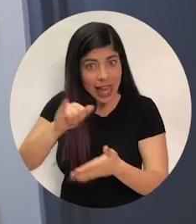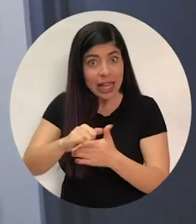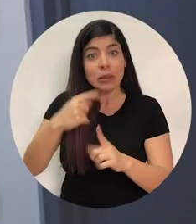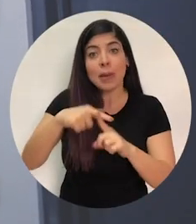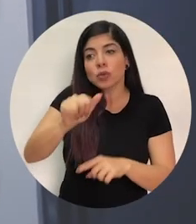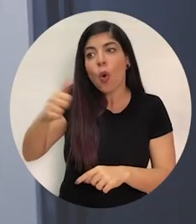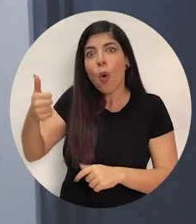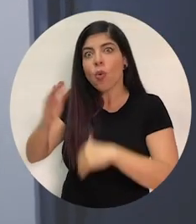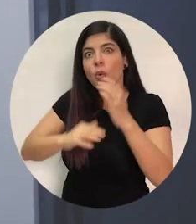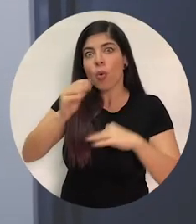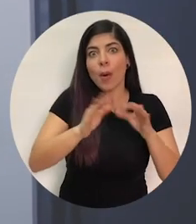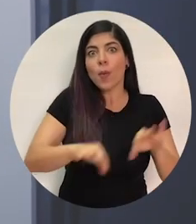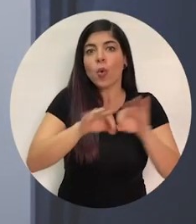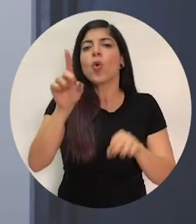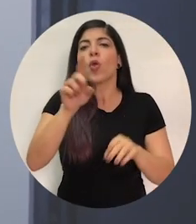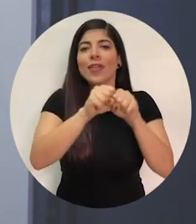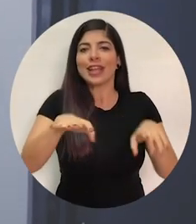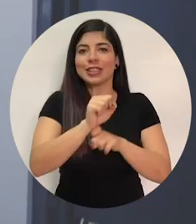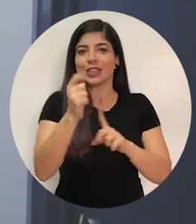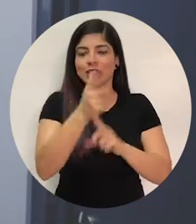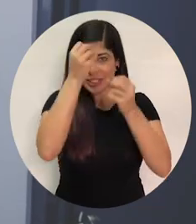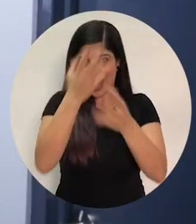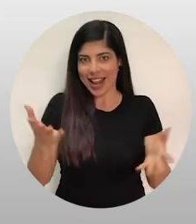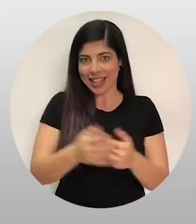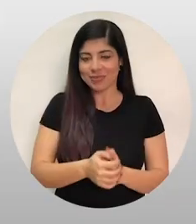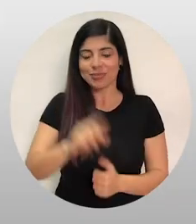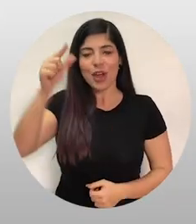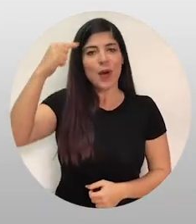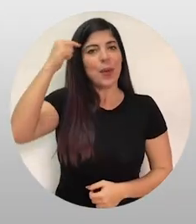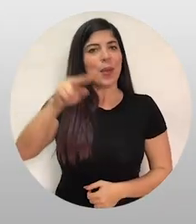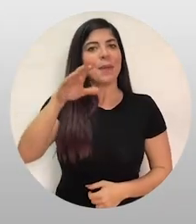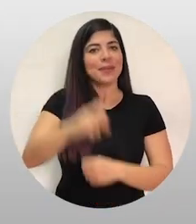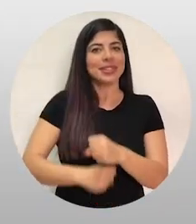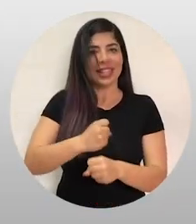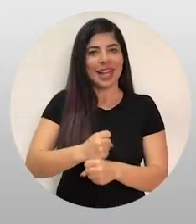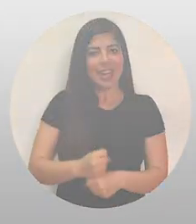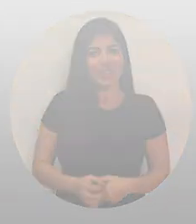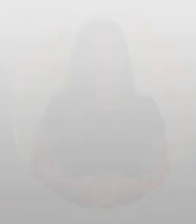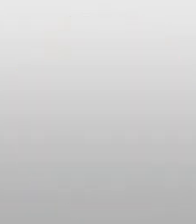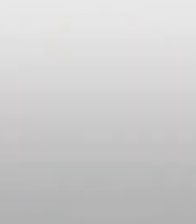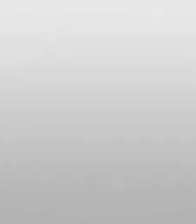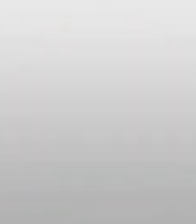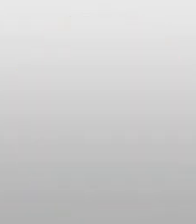y otras de las principales obras en nuestras redes sociales. Gobierno del Bicentenario